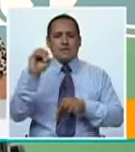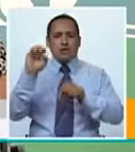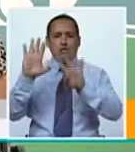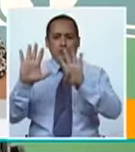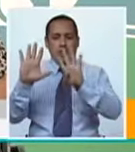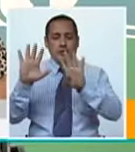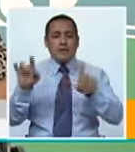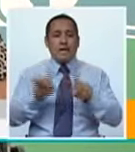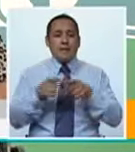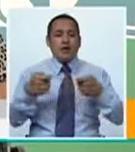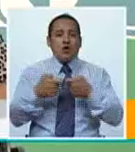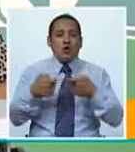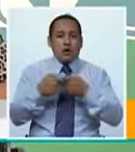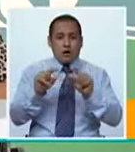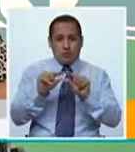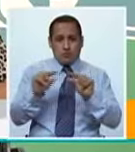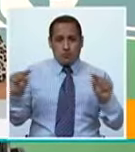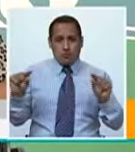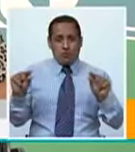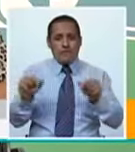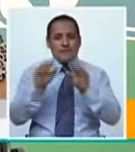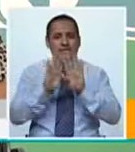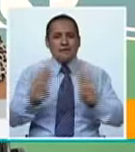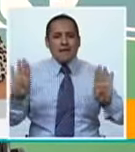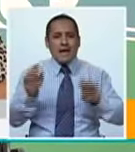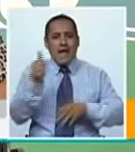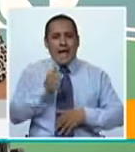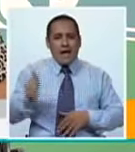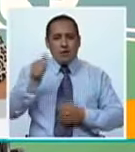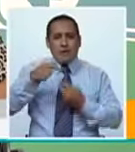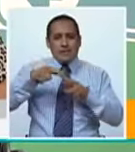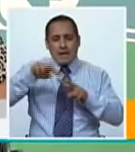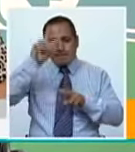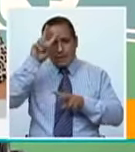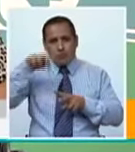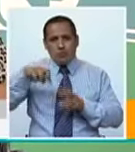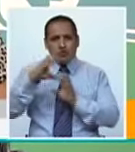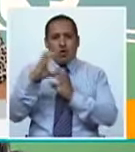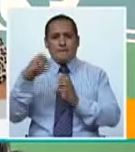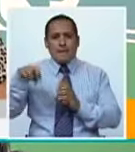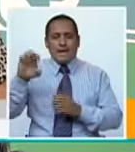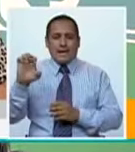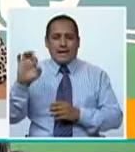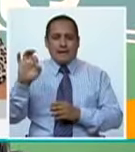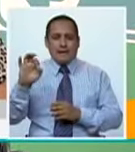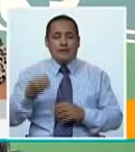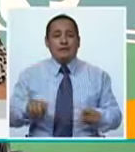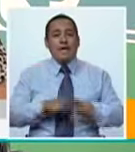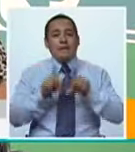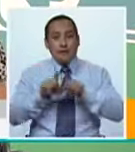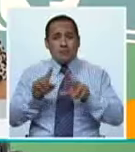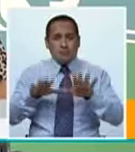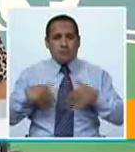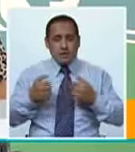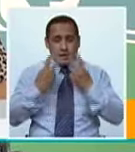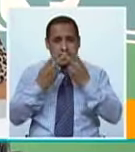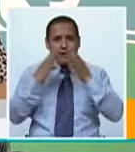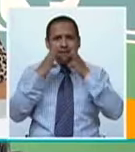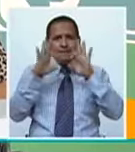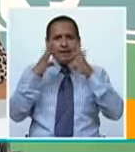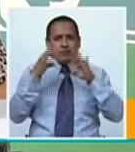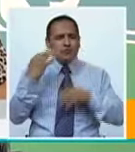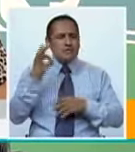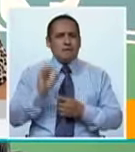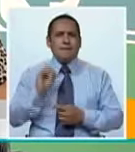También tenemos nuestro correo electrónico sinbarreras arroba tvperu.gov.pe Y también en el